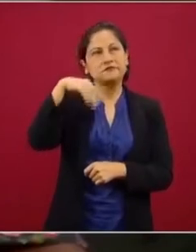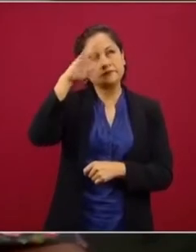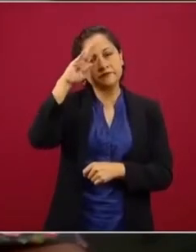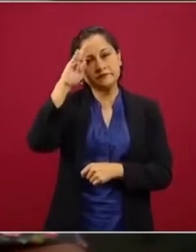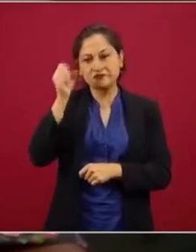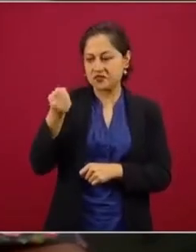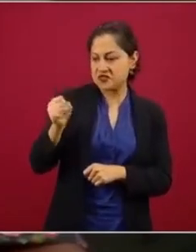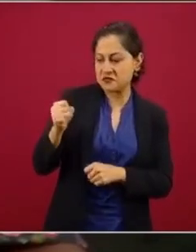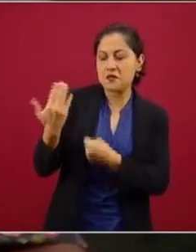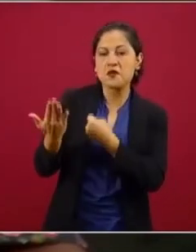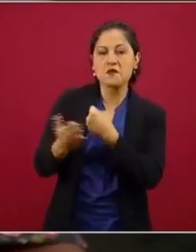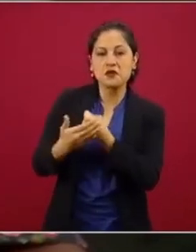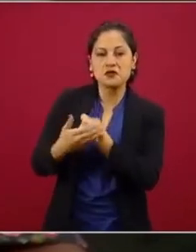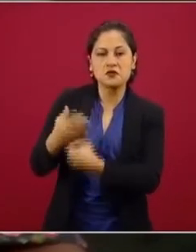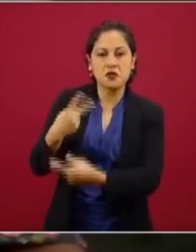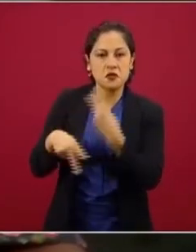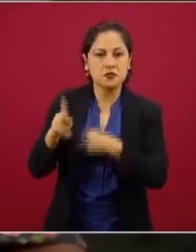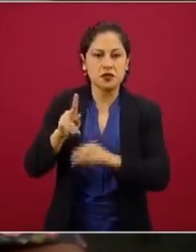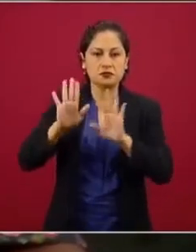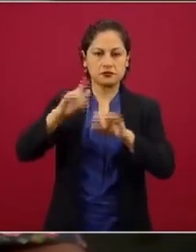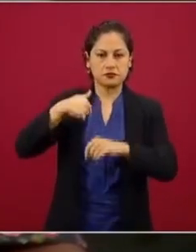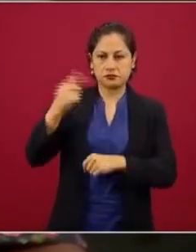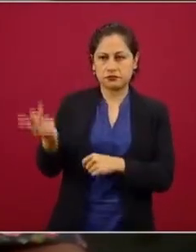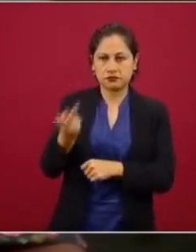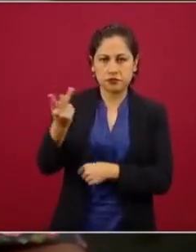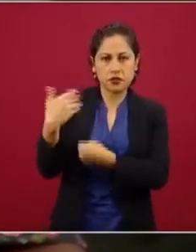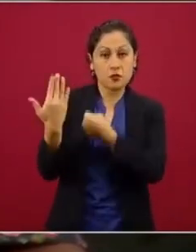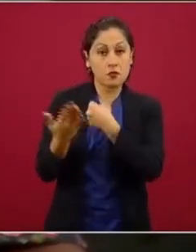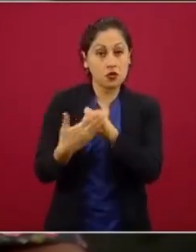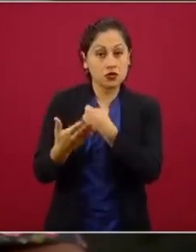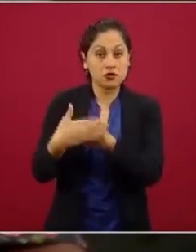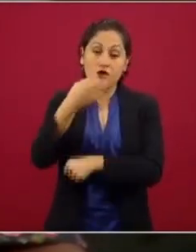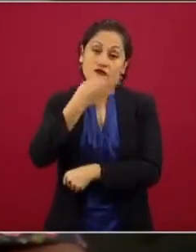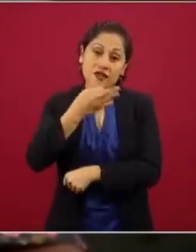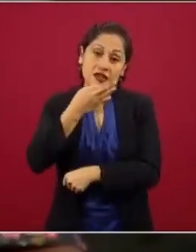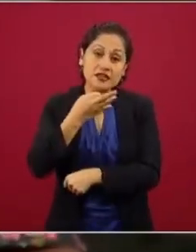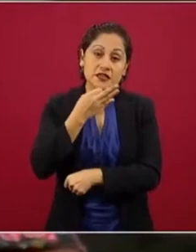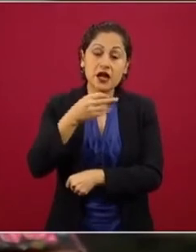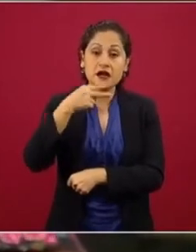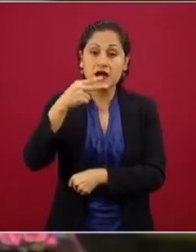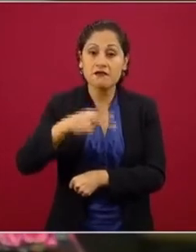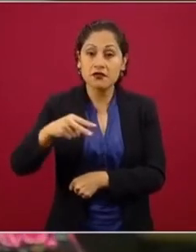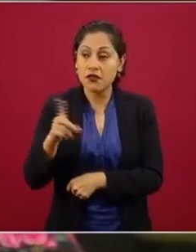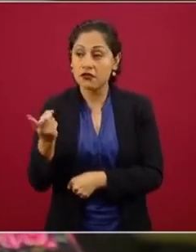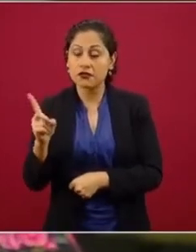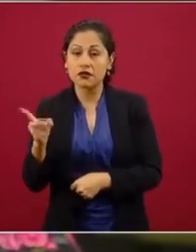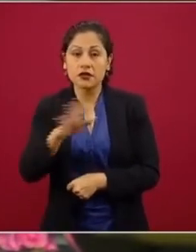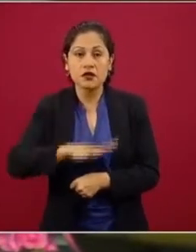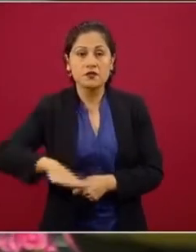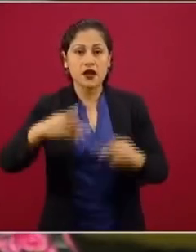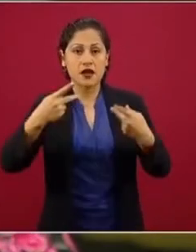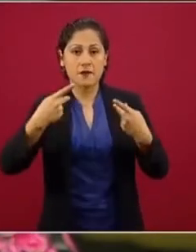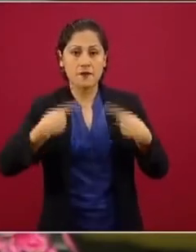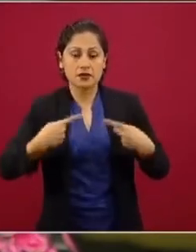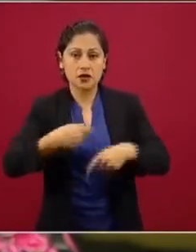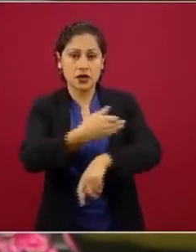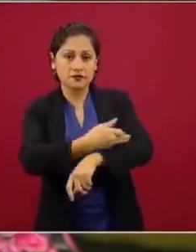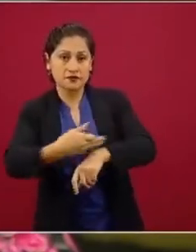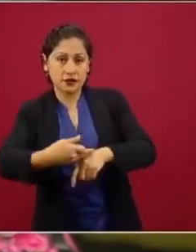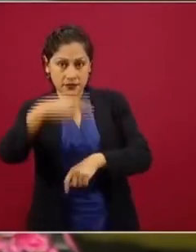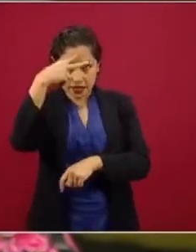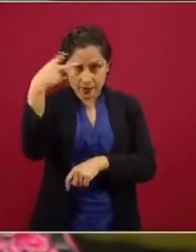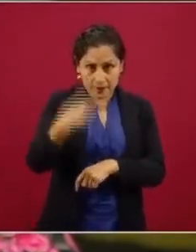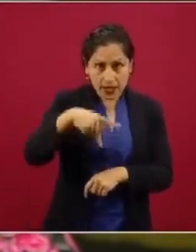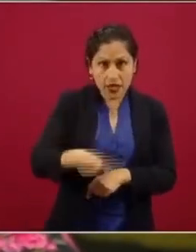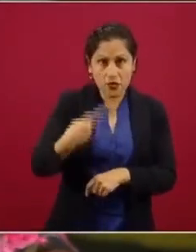¿Cree usted que para las próximas fiestas navideñas las familias mexicanas podrían reunirse para festejar y sin tantas angustias